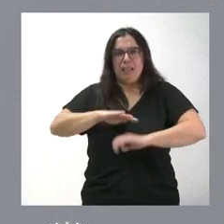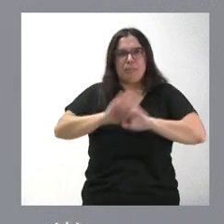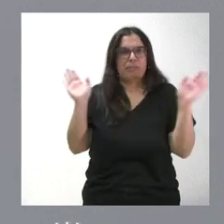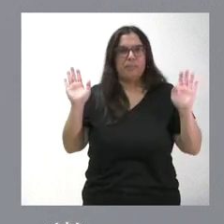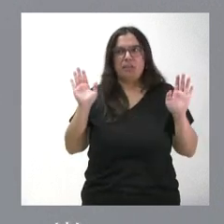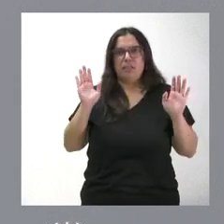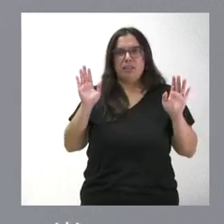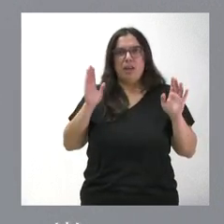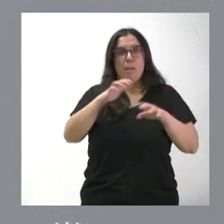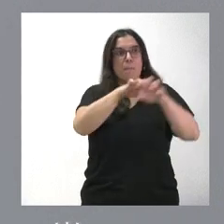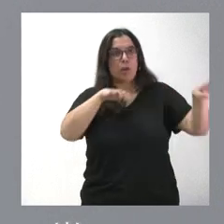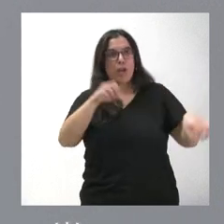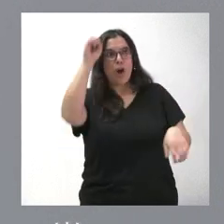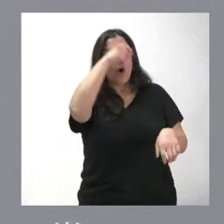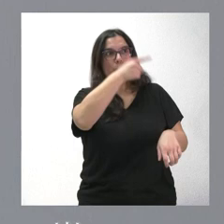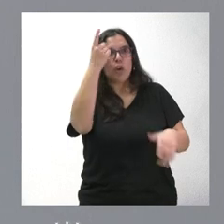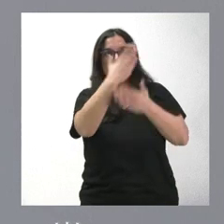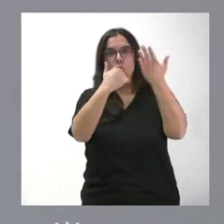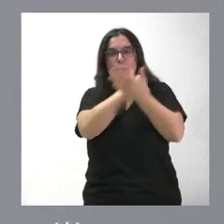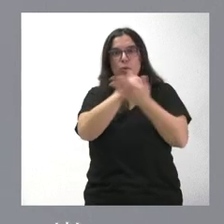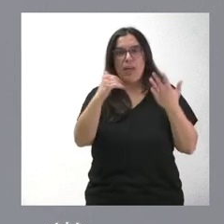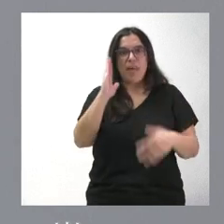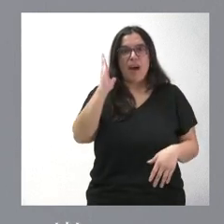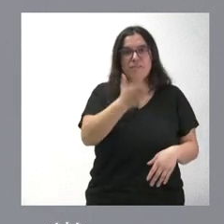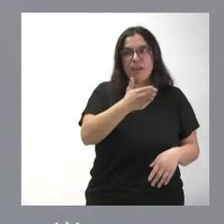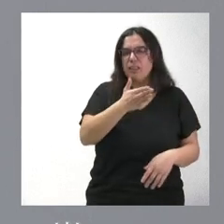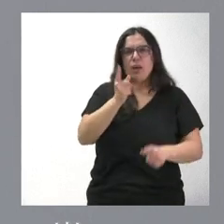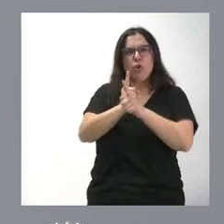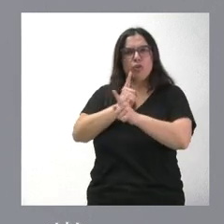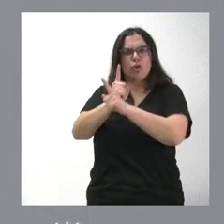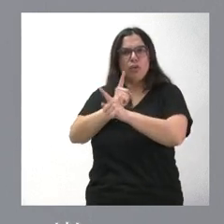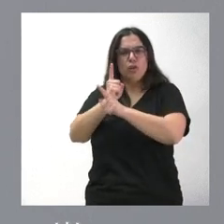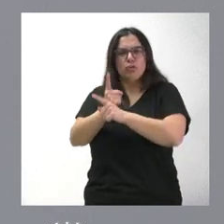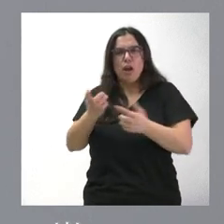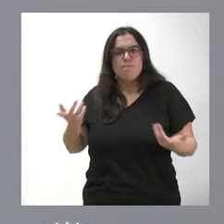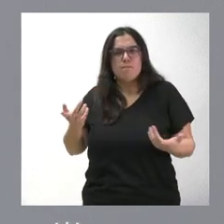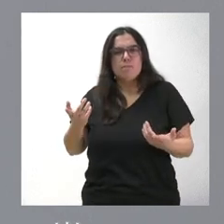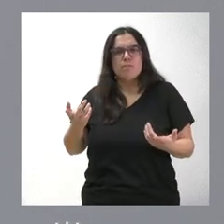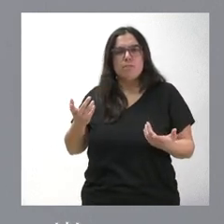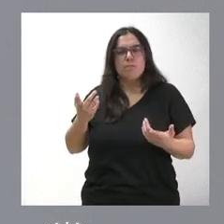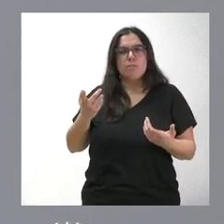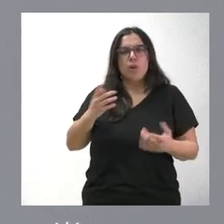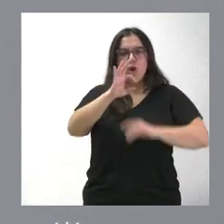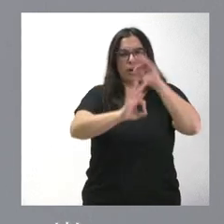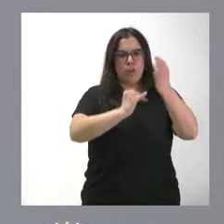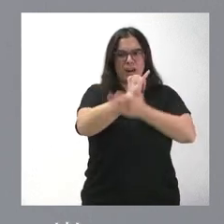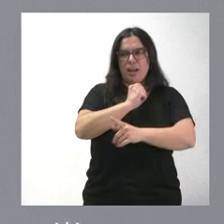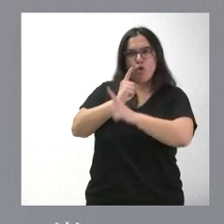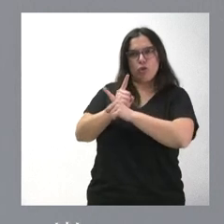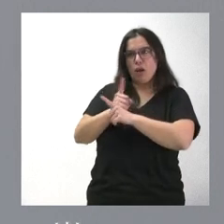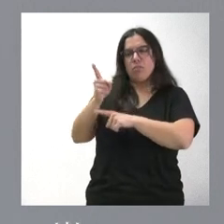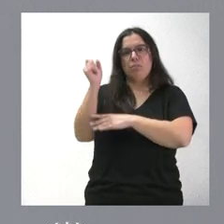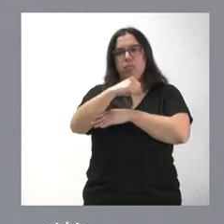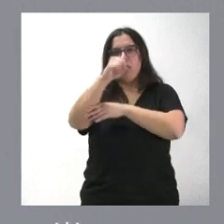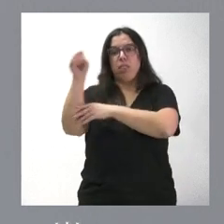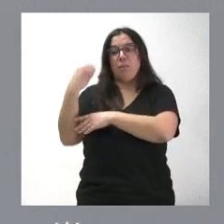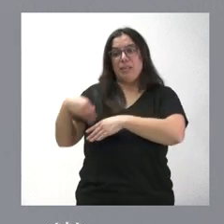mayoría de las comunidades autónomas que estamos al norte del Duero, en contra de las organizaciones agrarias y, por tanto, es